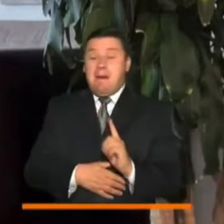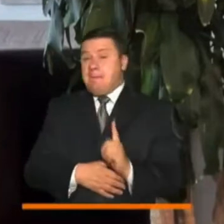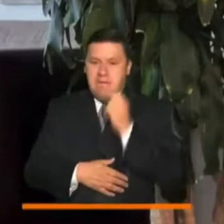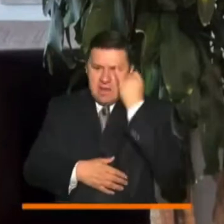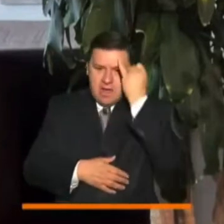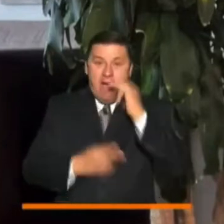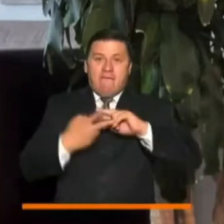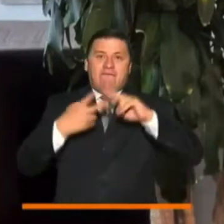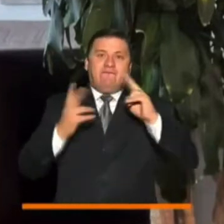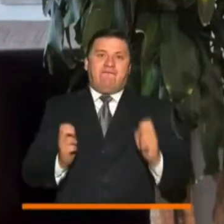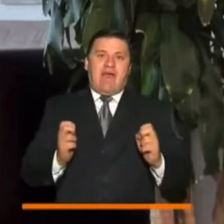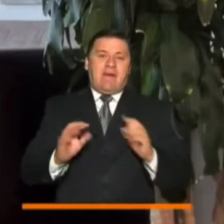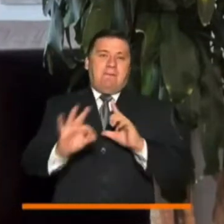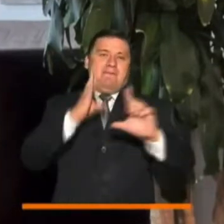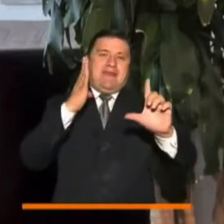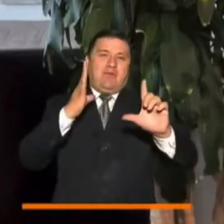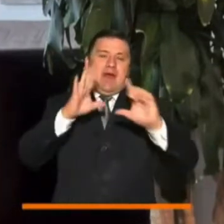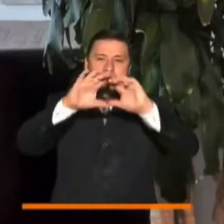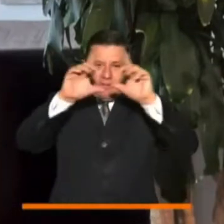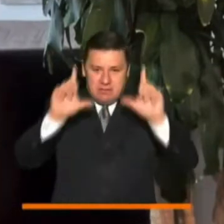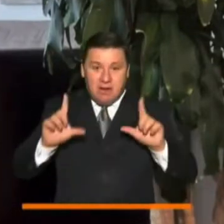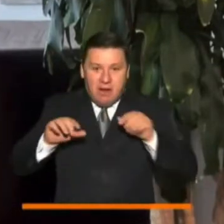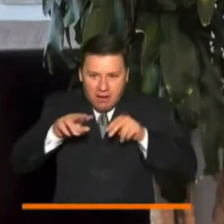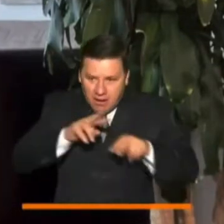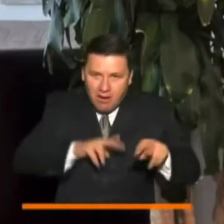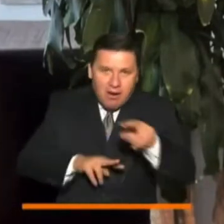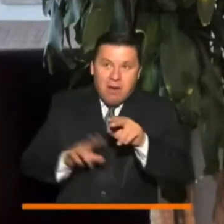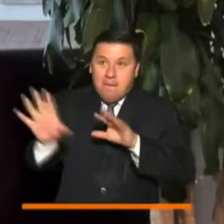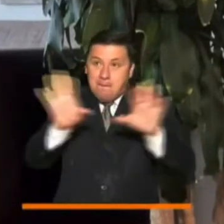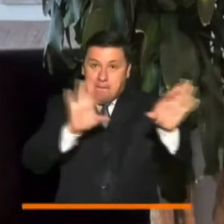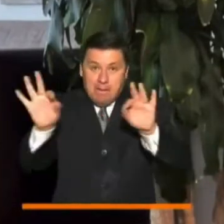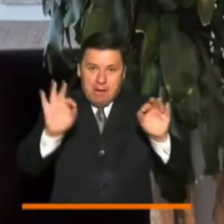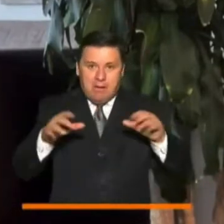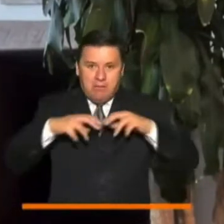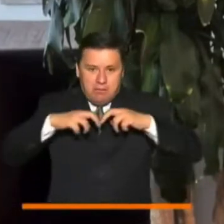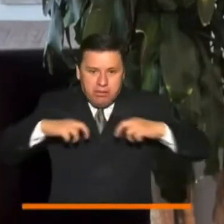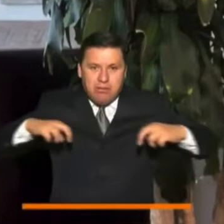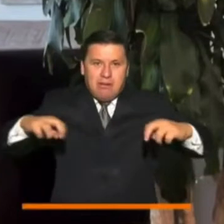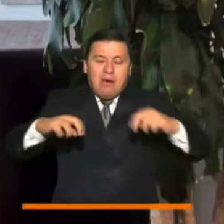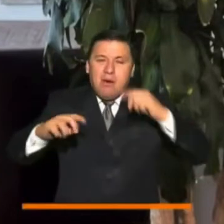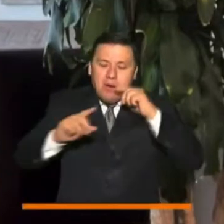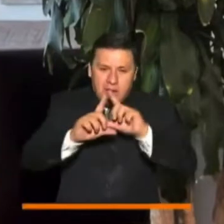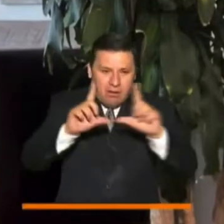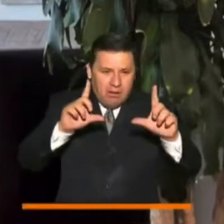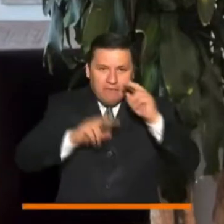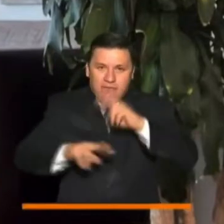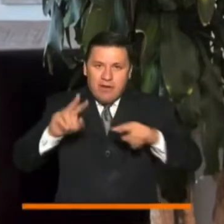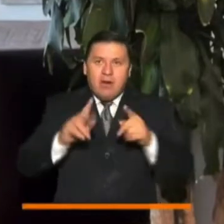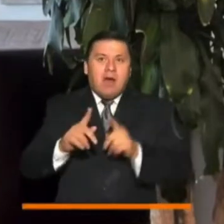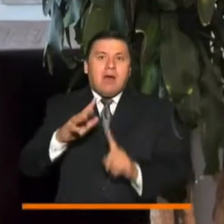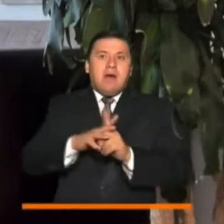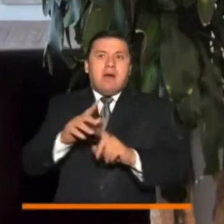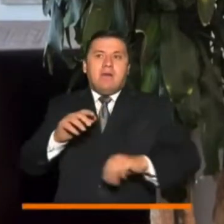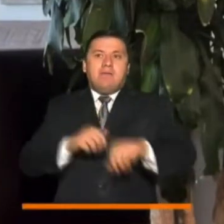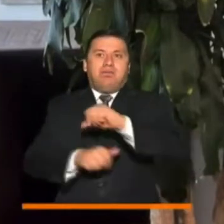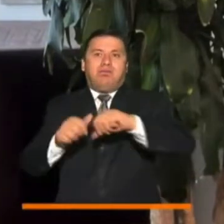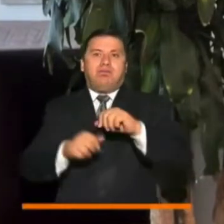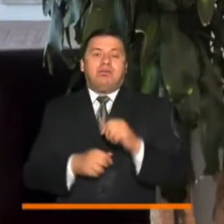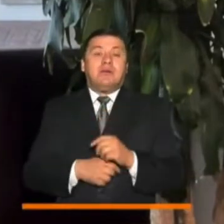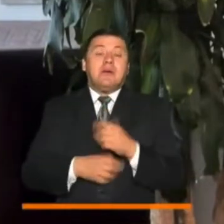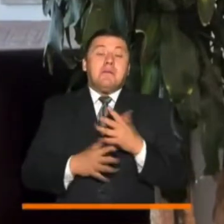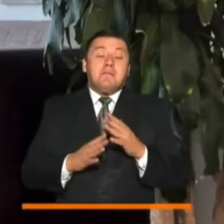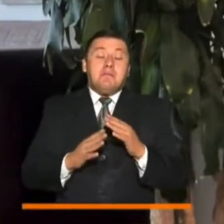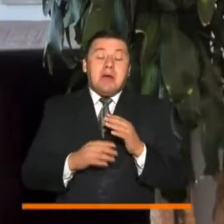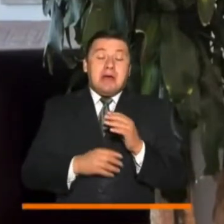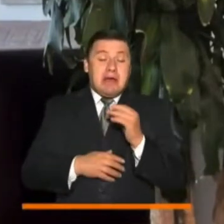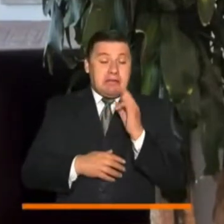Feria Gourmet Virtual Market 2020, un evento que en su primera etapa busca reactivar restaurantes ubicados a 3 kilómetros a la